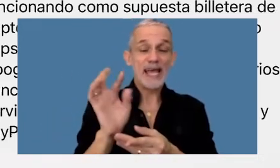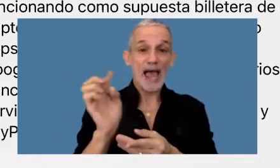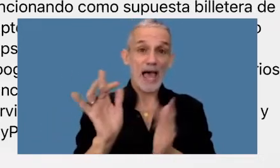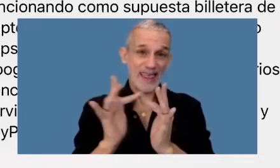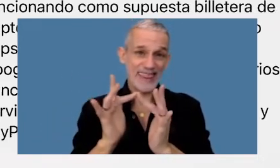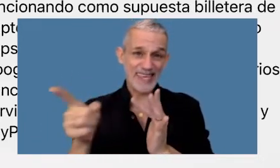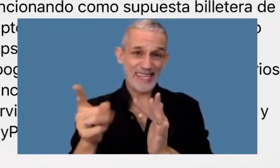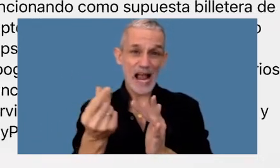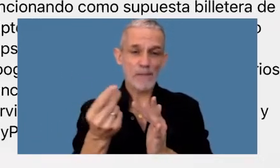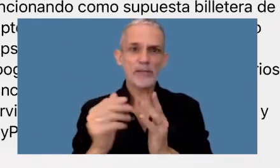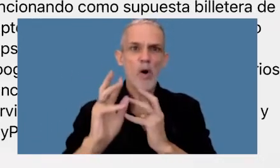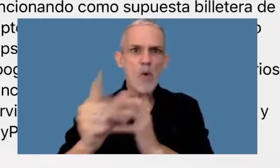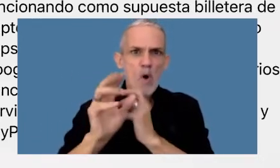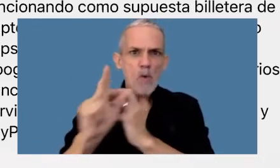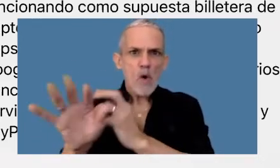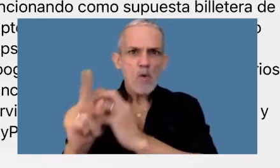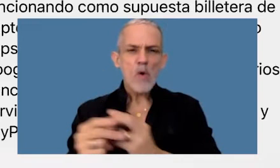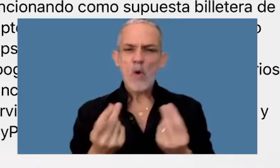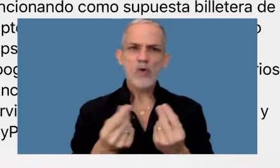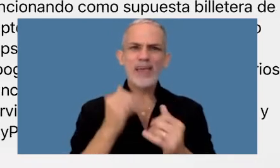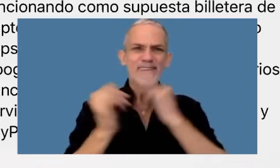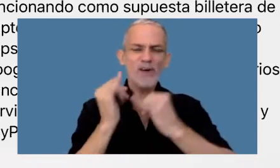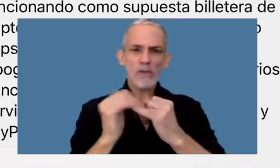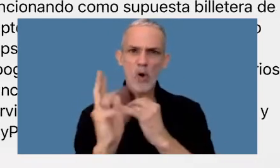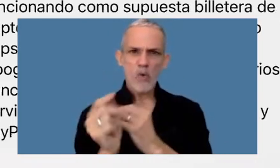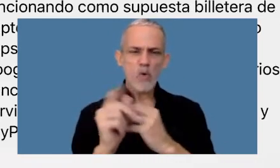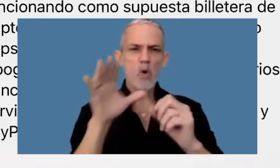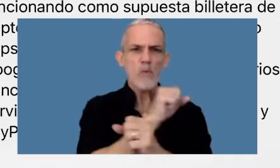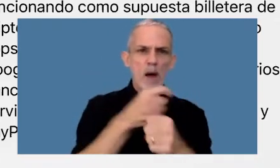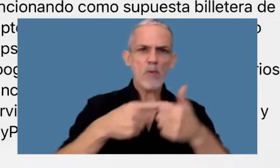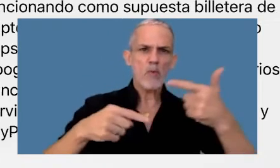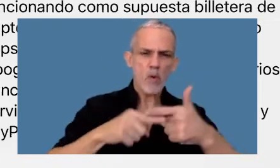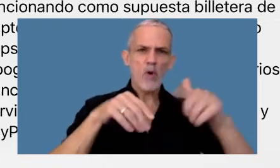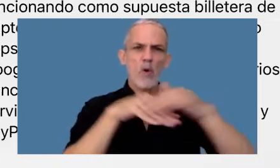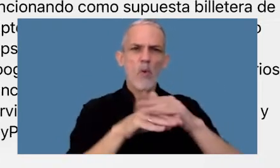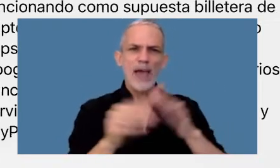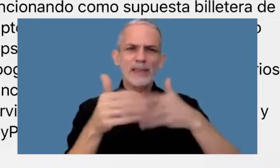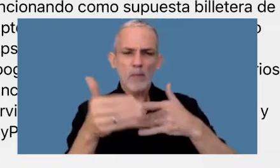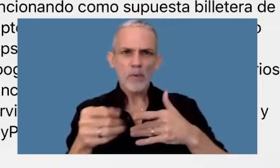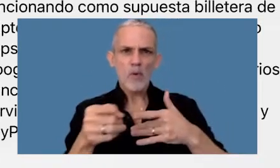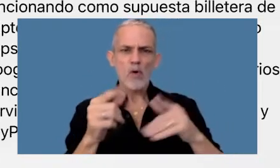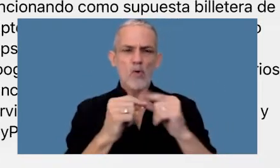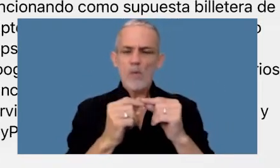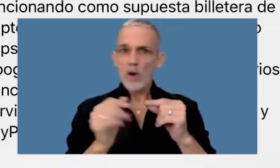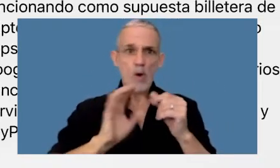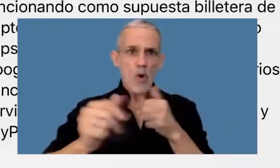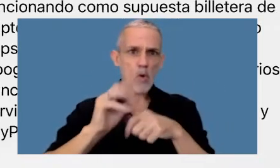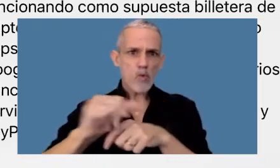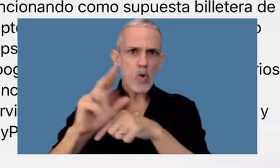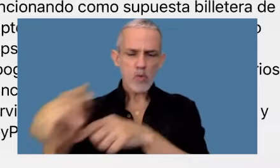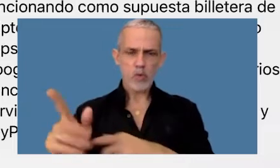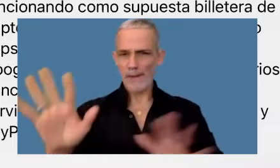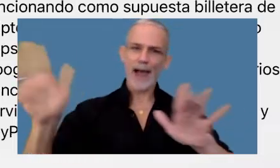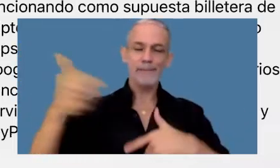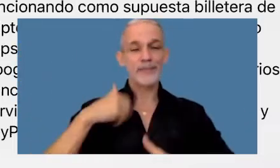se robaba todos nuestros datos password cuenta bancaria tokens y cuando